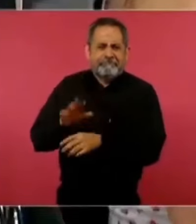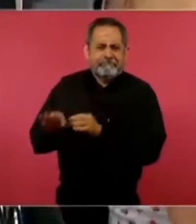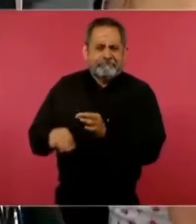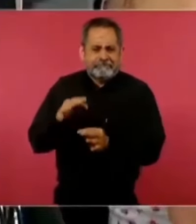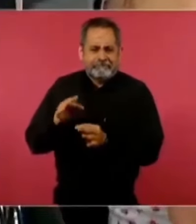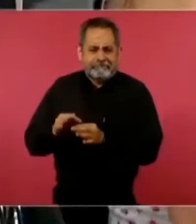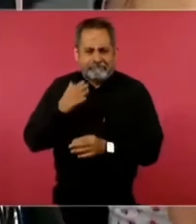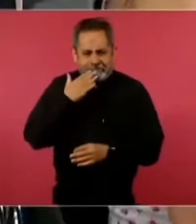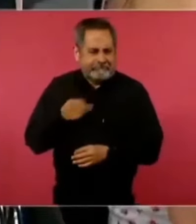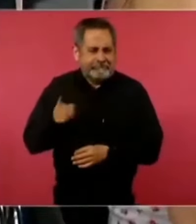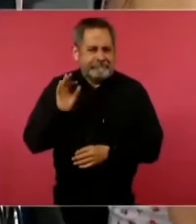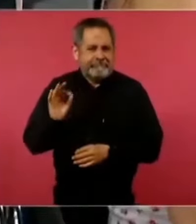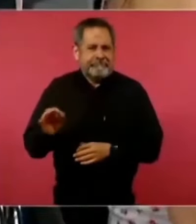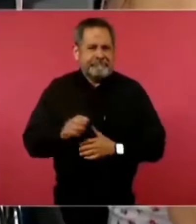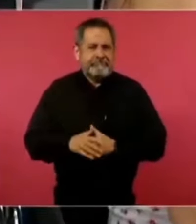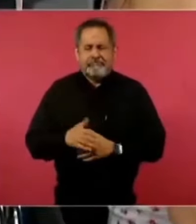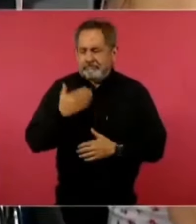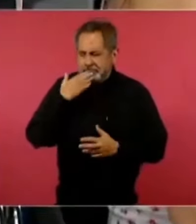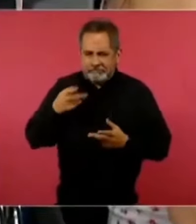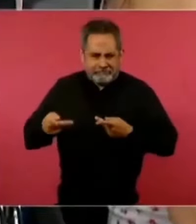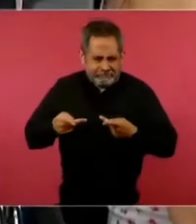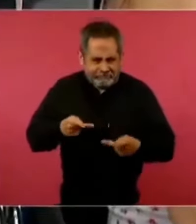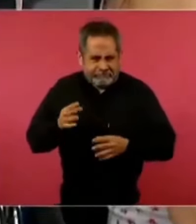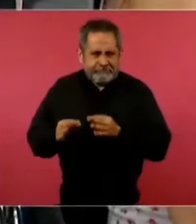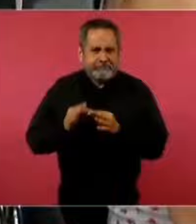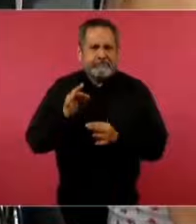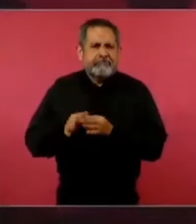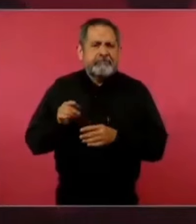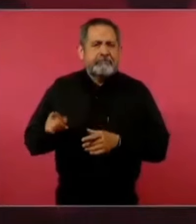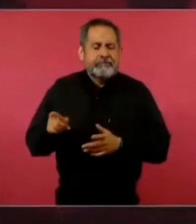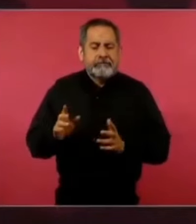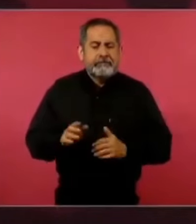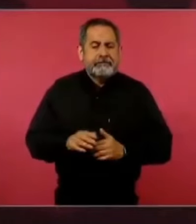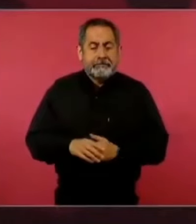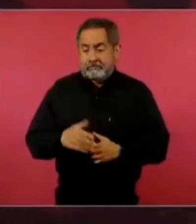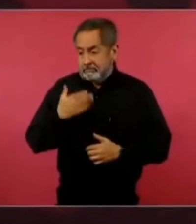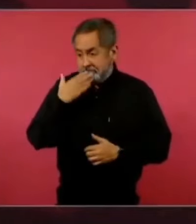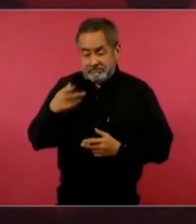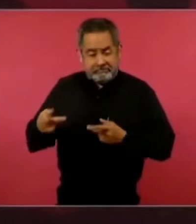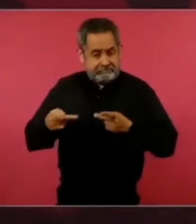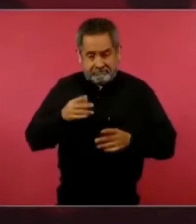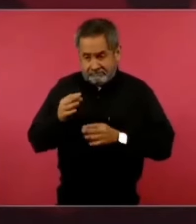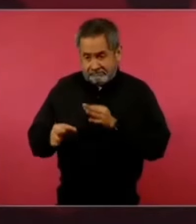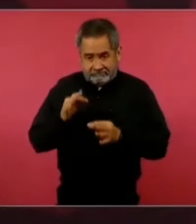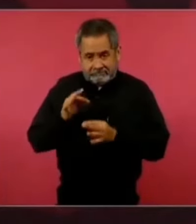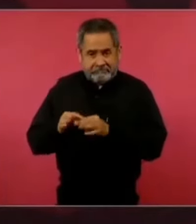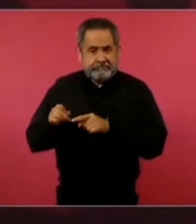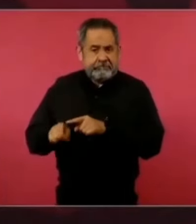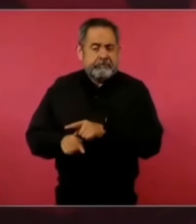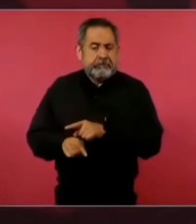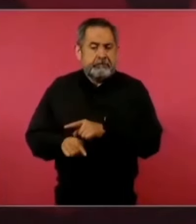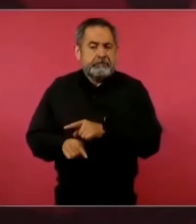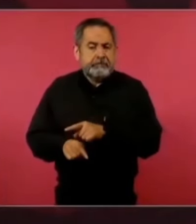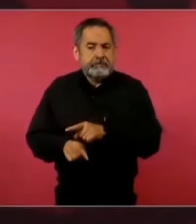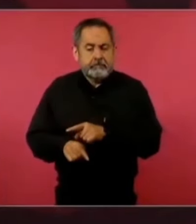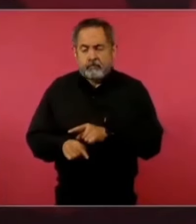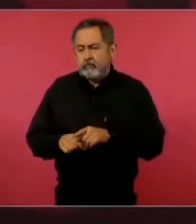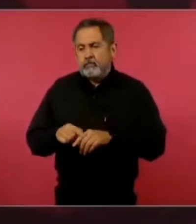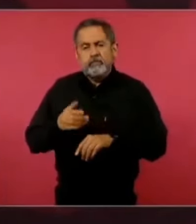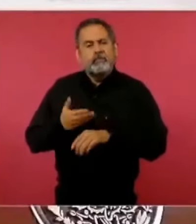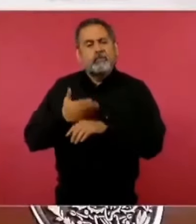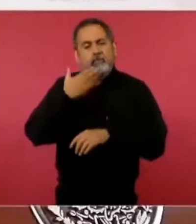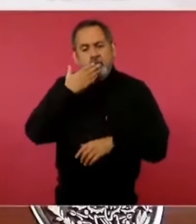bien preparada, bien preparada, tiene muy buenos